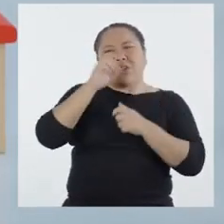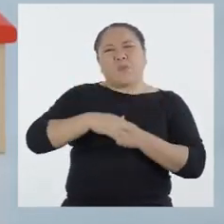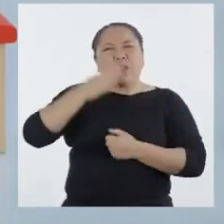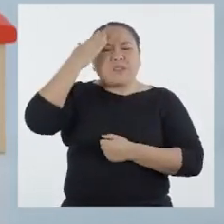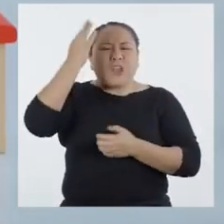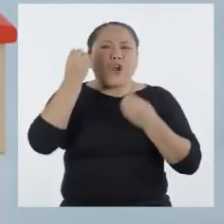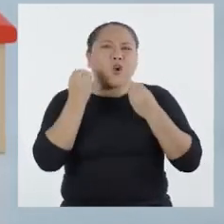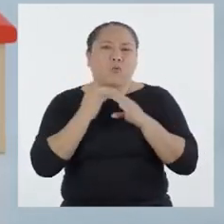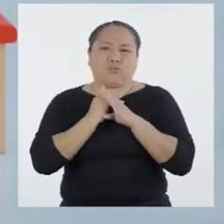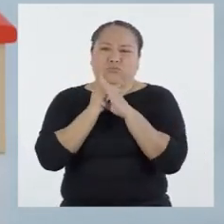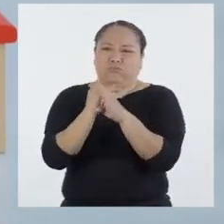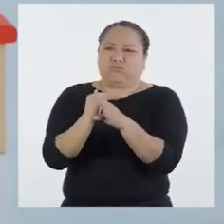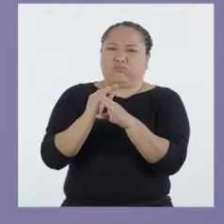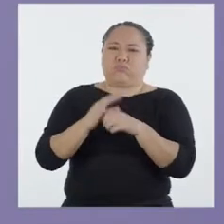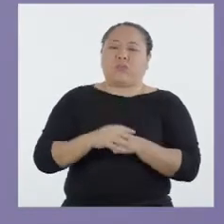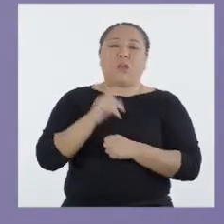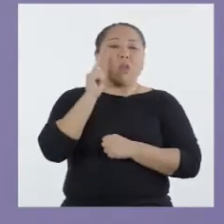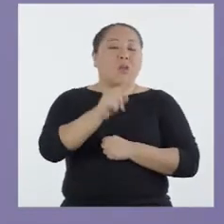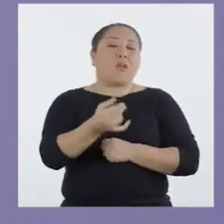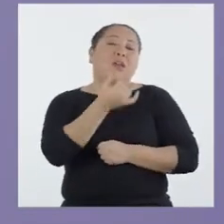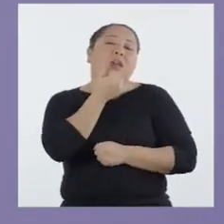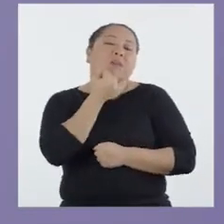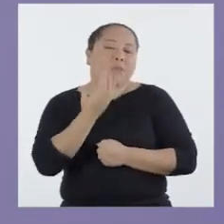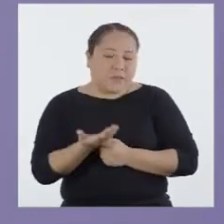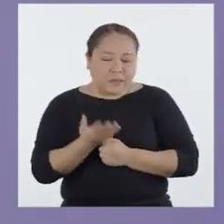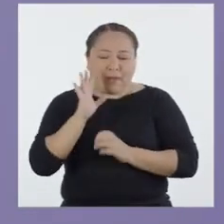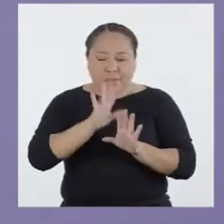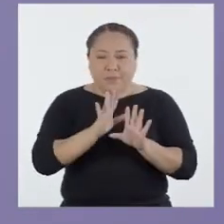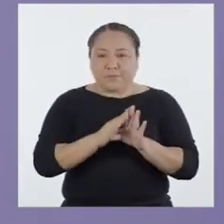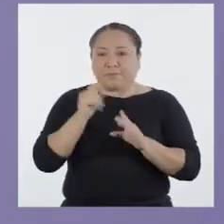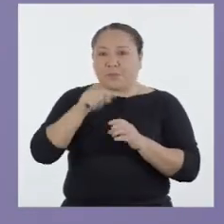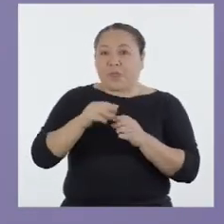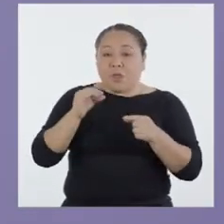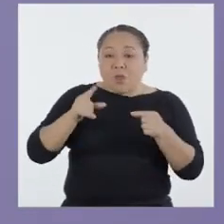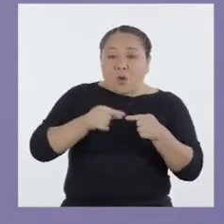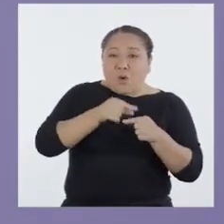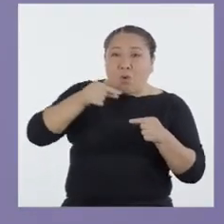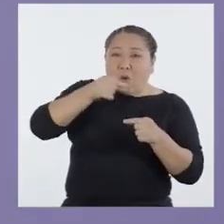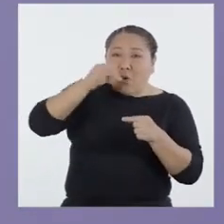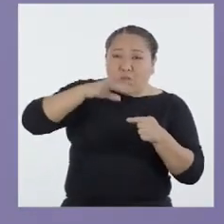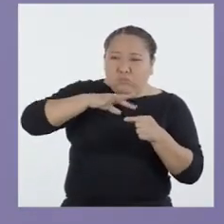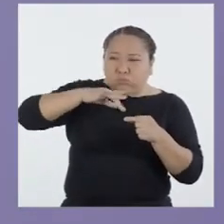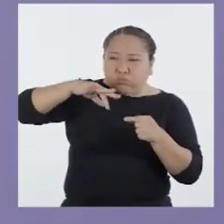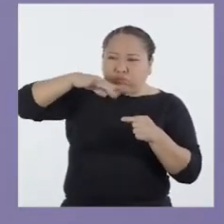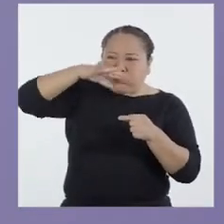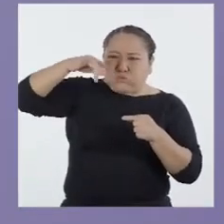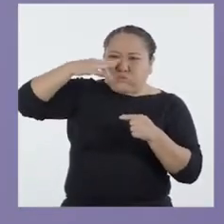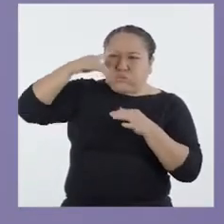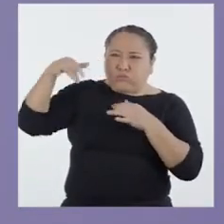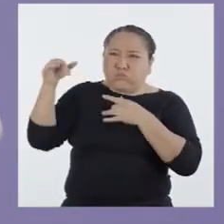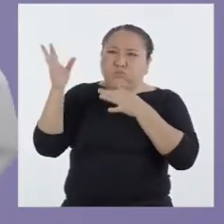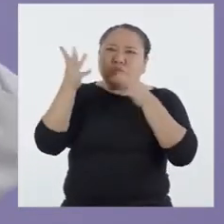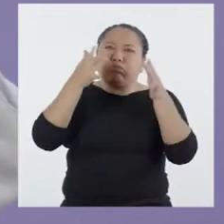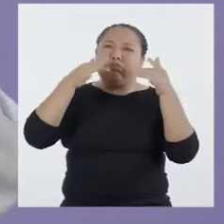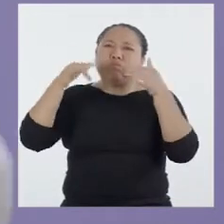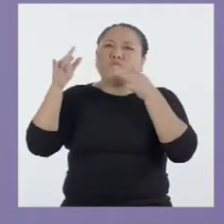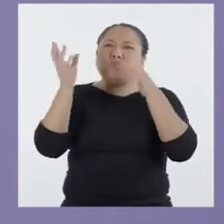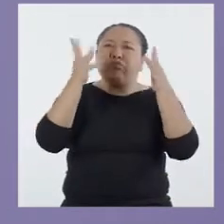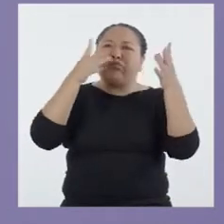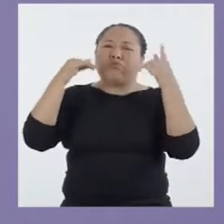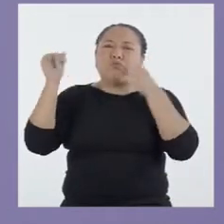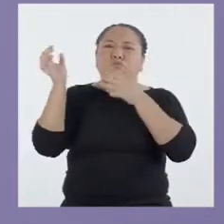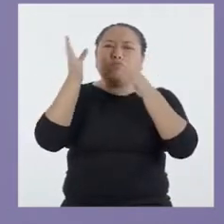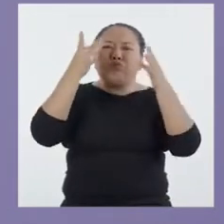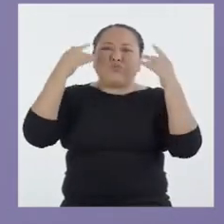Para saber cómo enfrentarlos. Lo que pasa es que al ser gaseosos, sus moléculas pueden moverse libremente